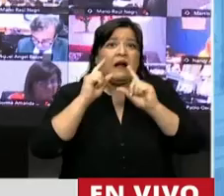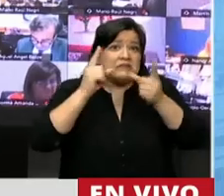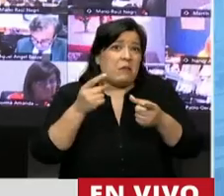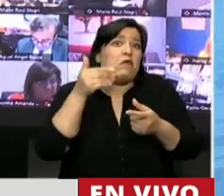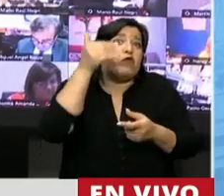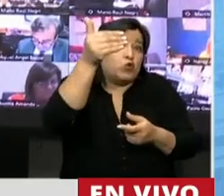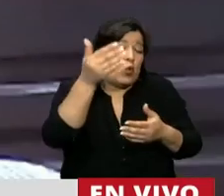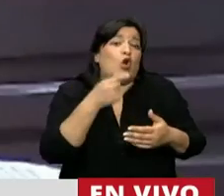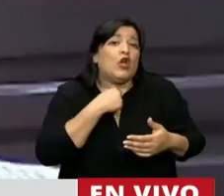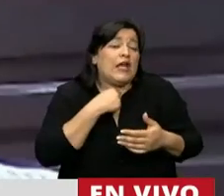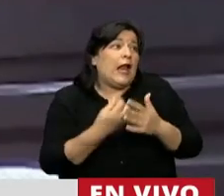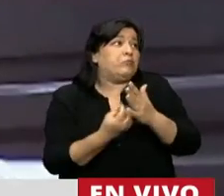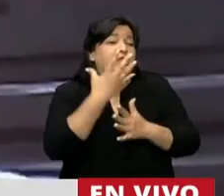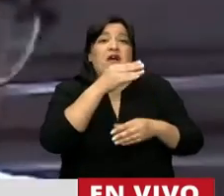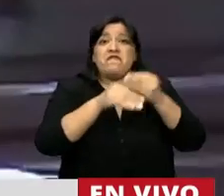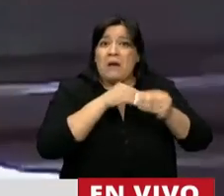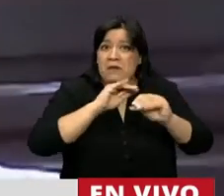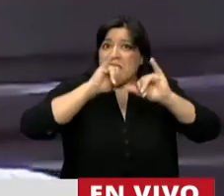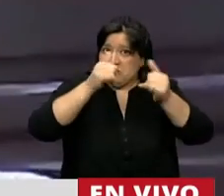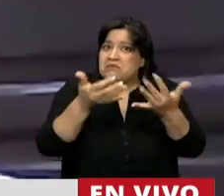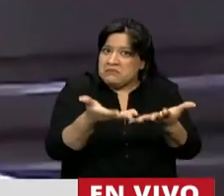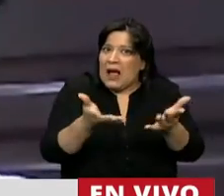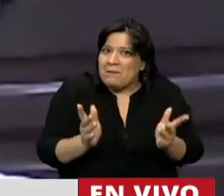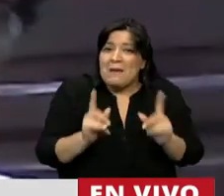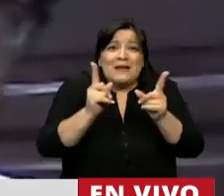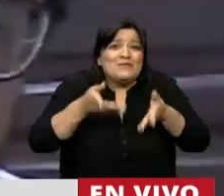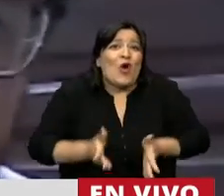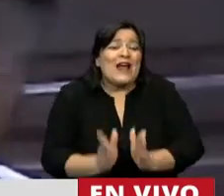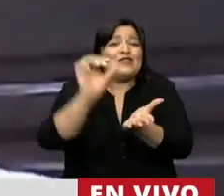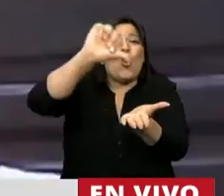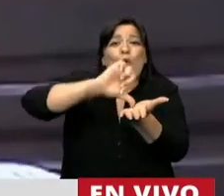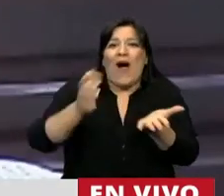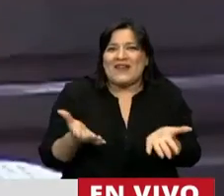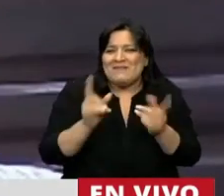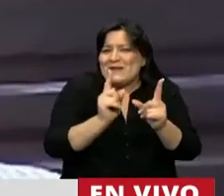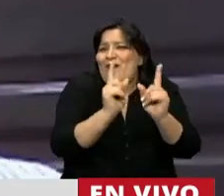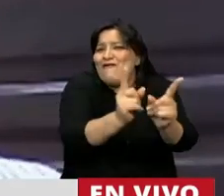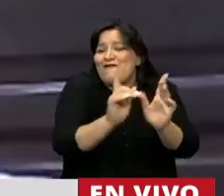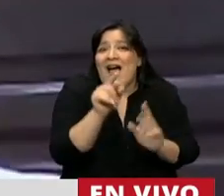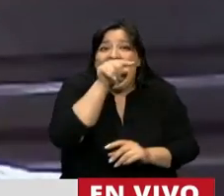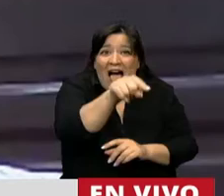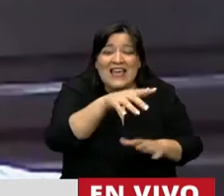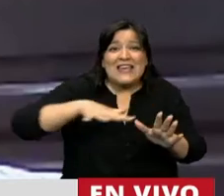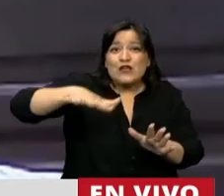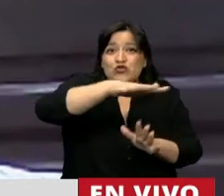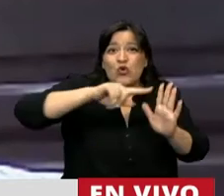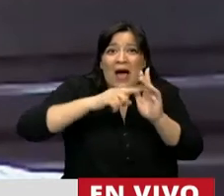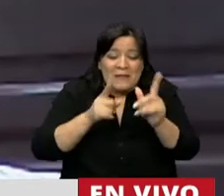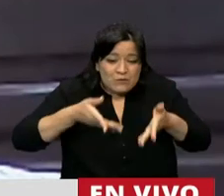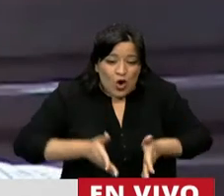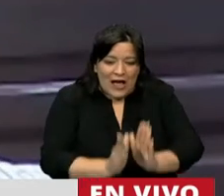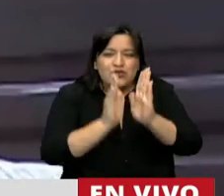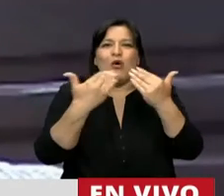familia, si eso es lo que desea, allí mismo donde nació. Que allí donde nació se le brinden esas posibilidades.